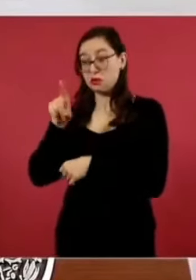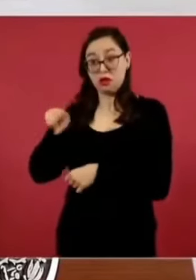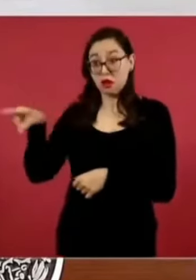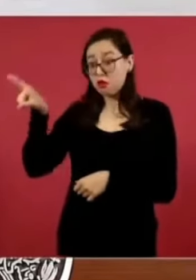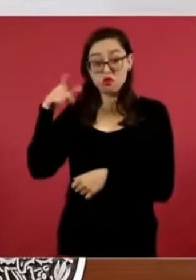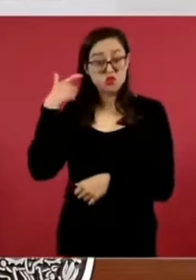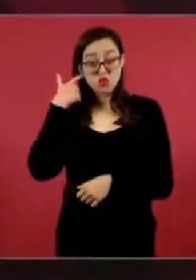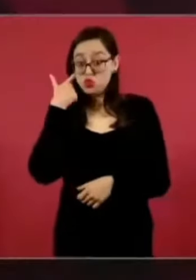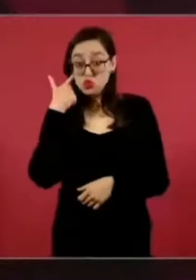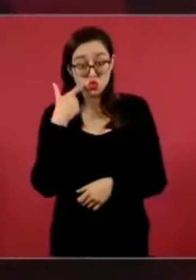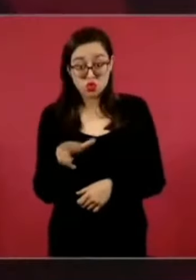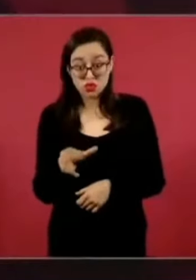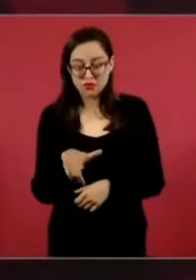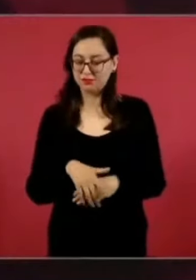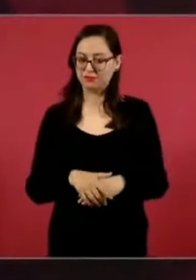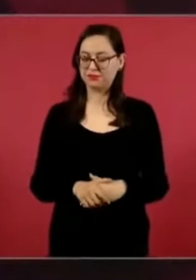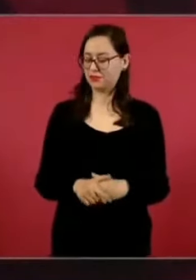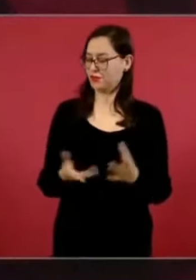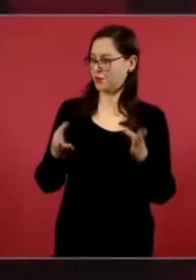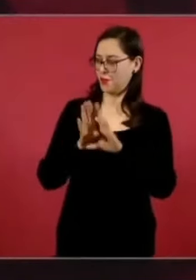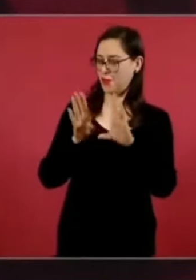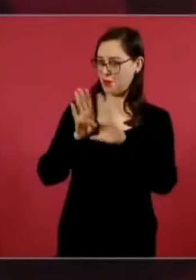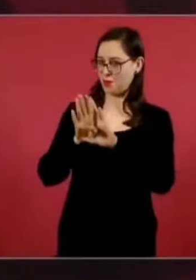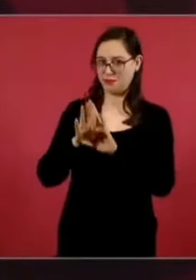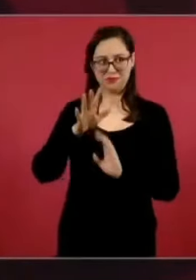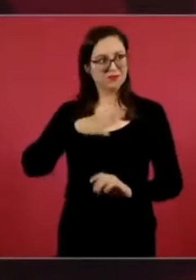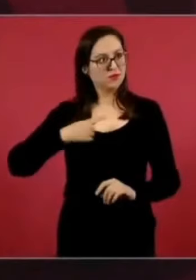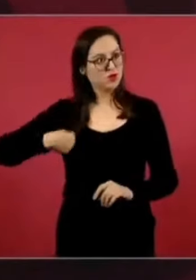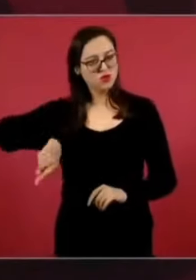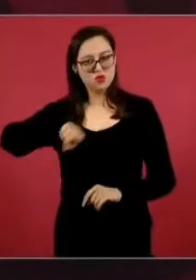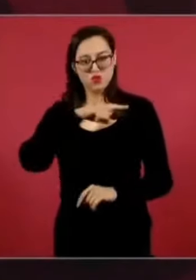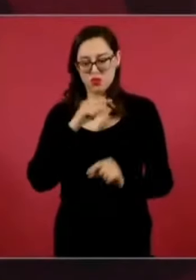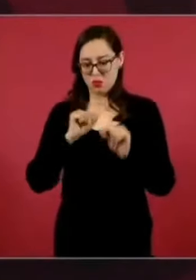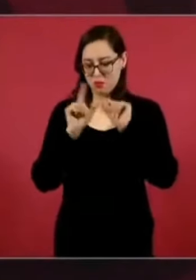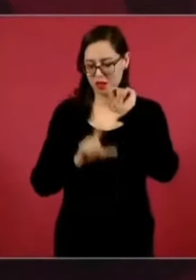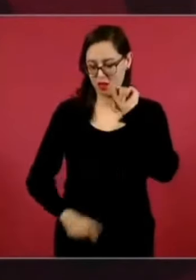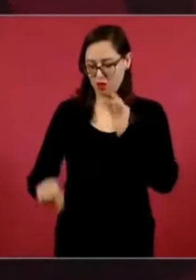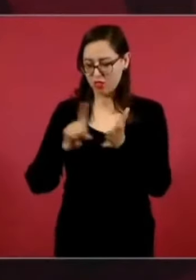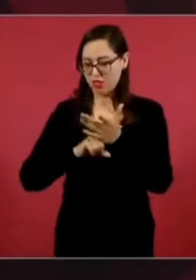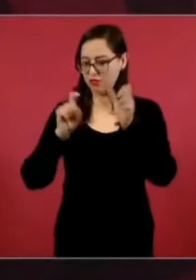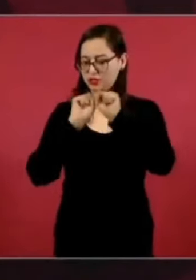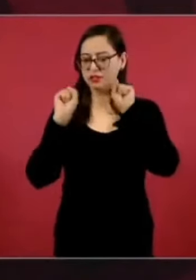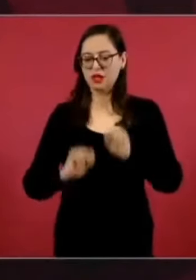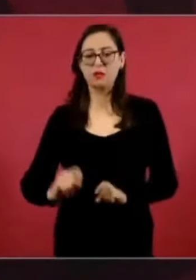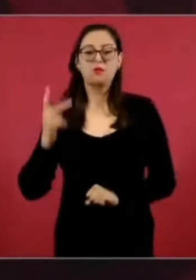sistema político democrático, pues